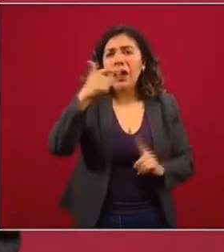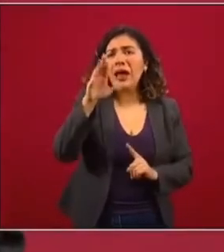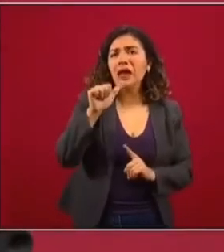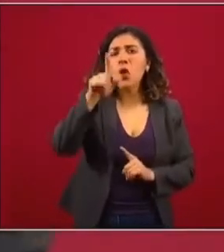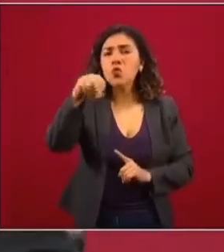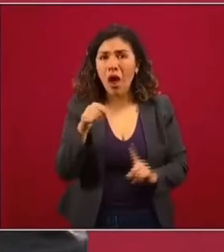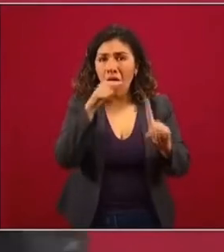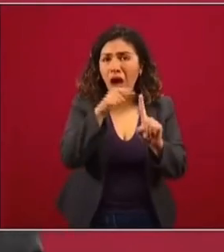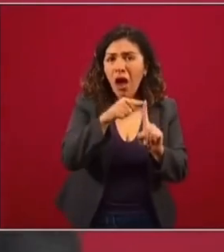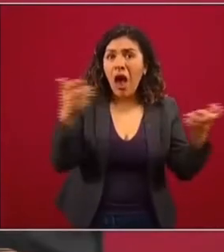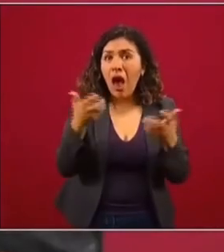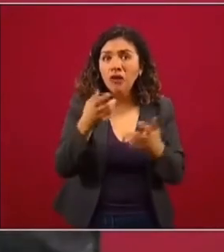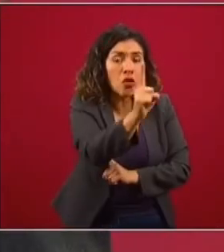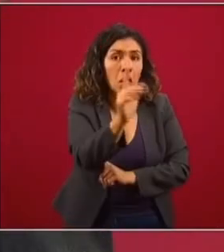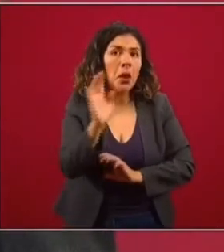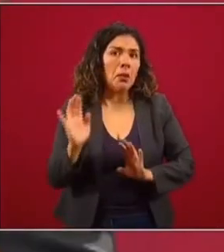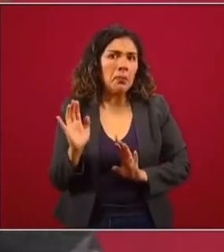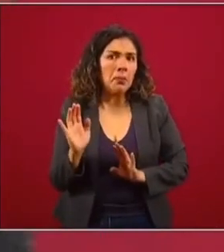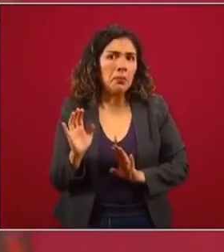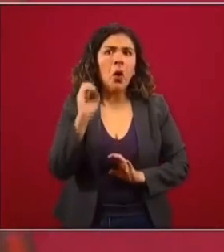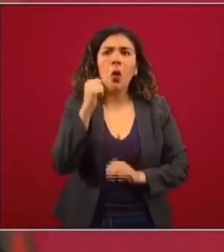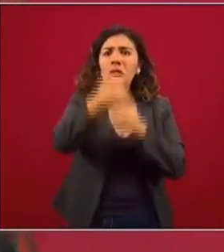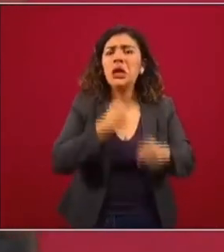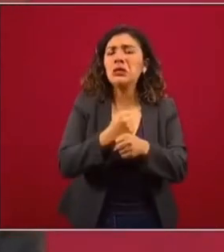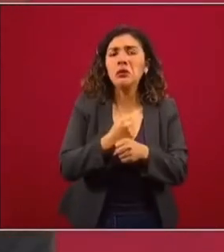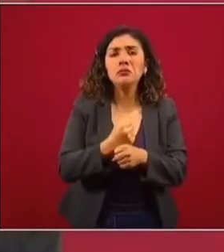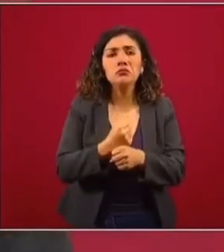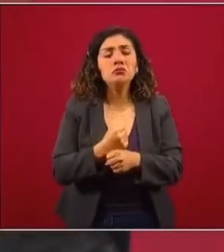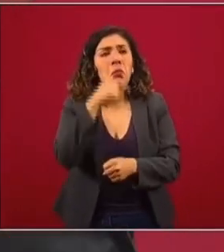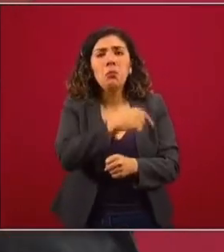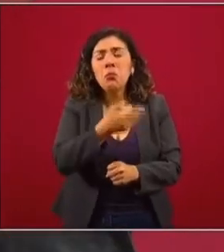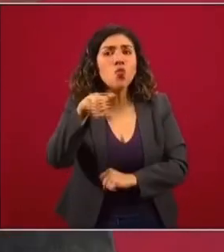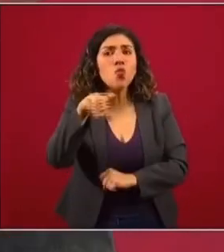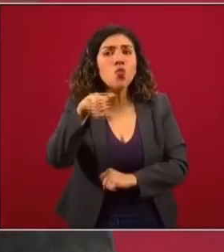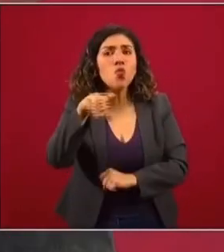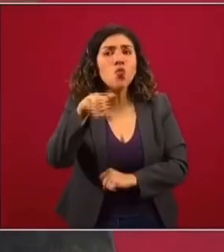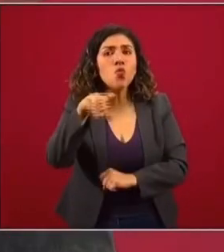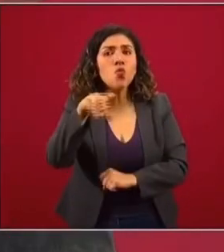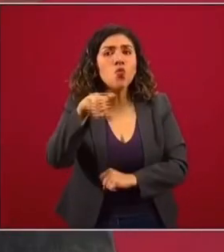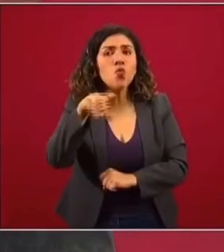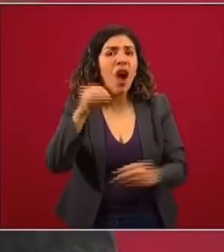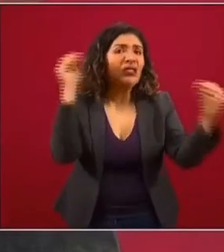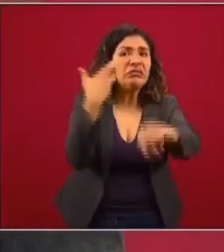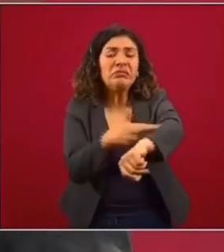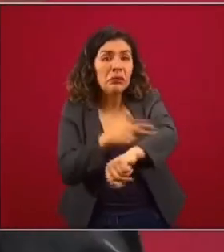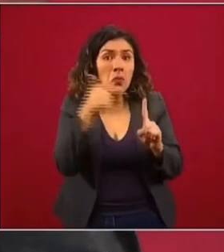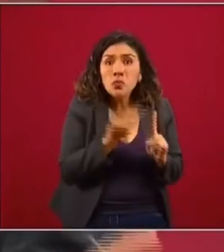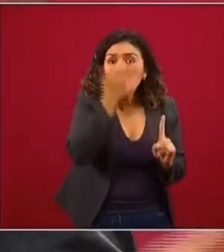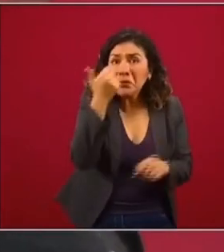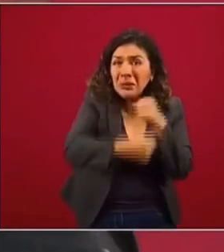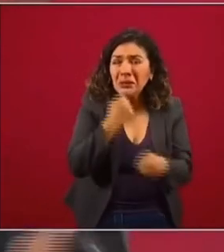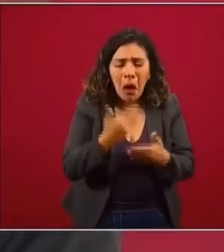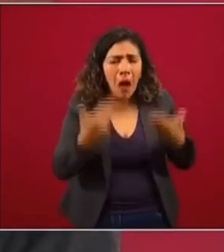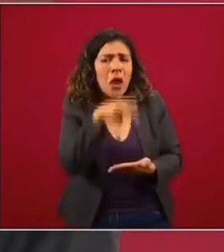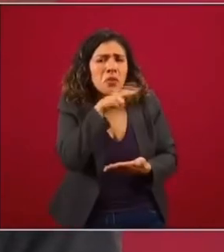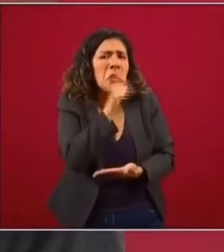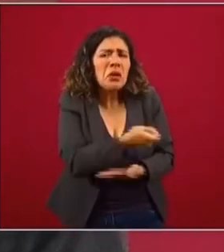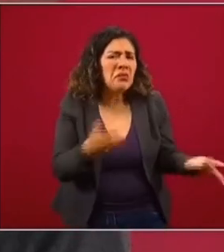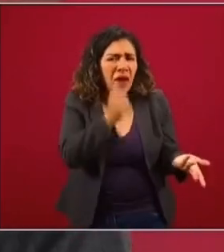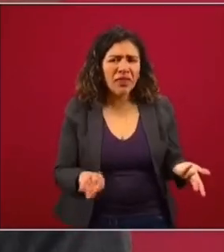García Luna actuaba por su cuenta, si en seis años no se dio preenterado de lo que hacía García Luna, pues ¿qué se va a preocupar?